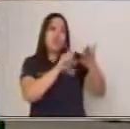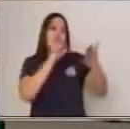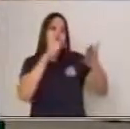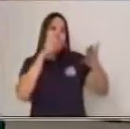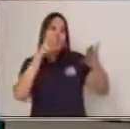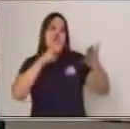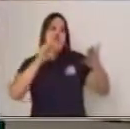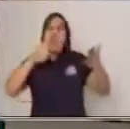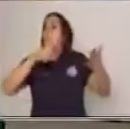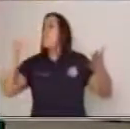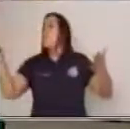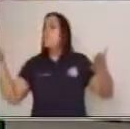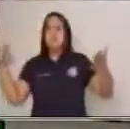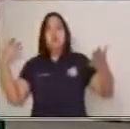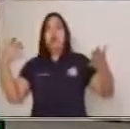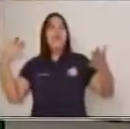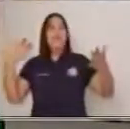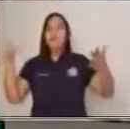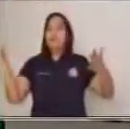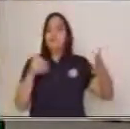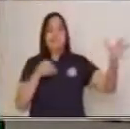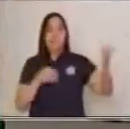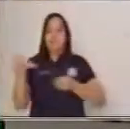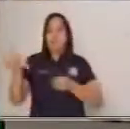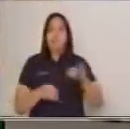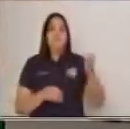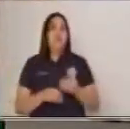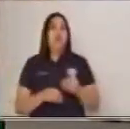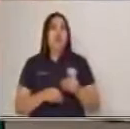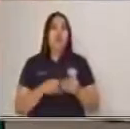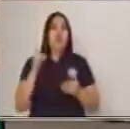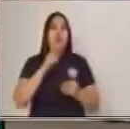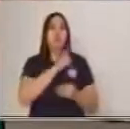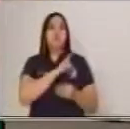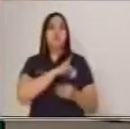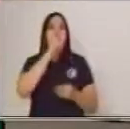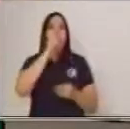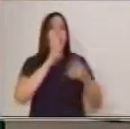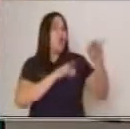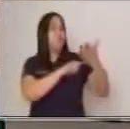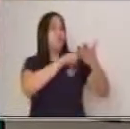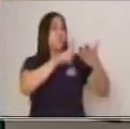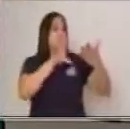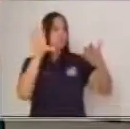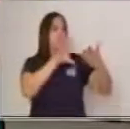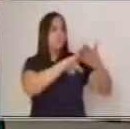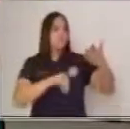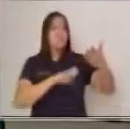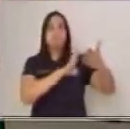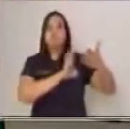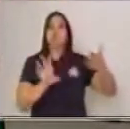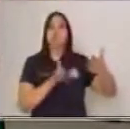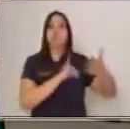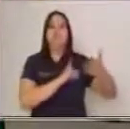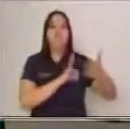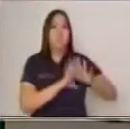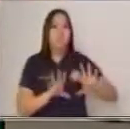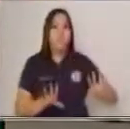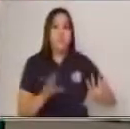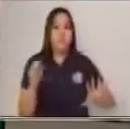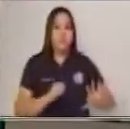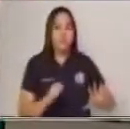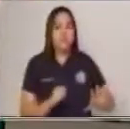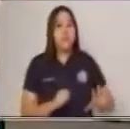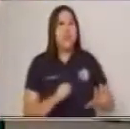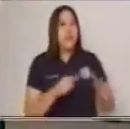para que esta se pueda desarrollar. Y también es necesario que coloquemos la